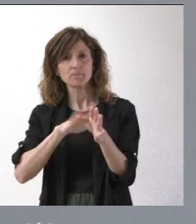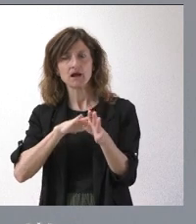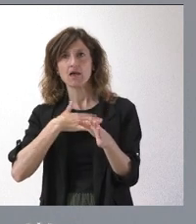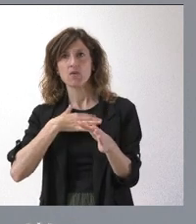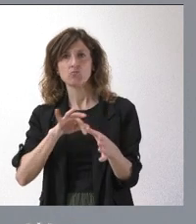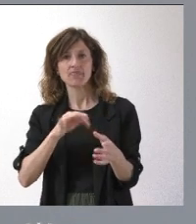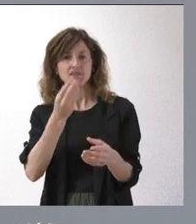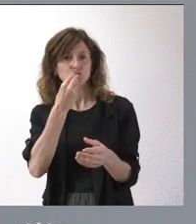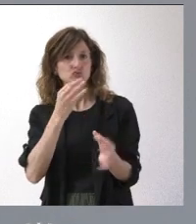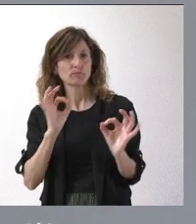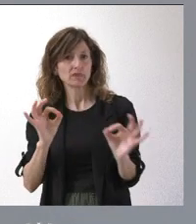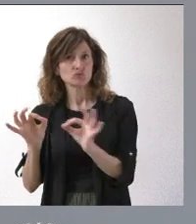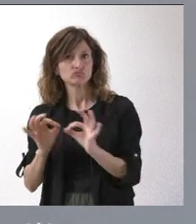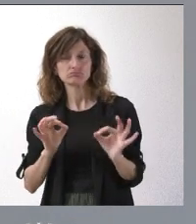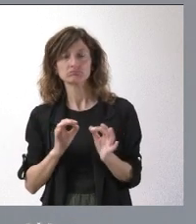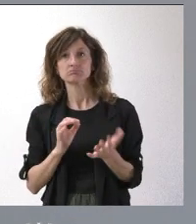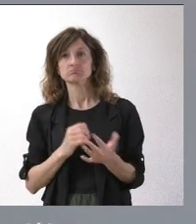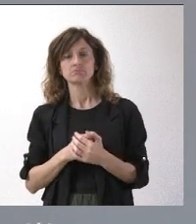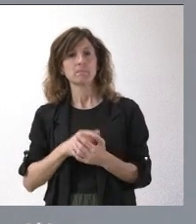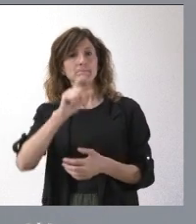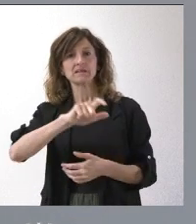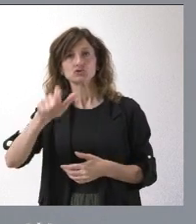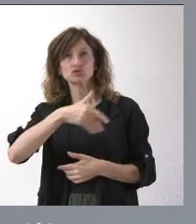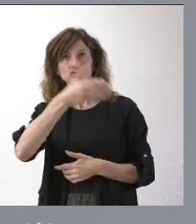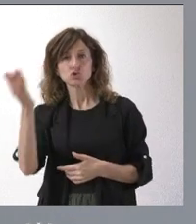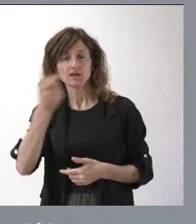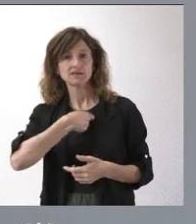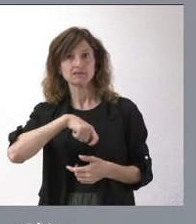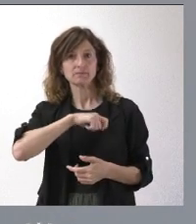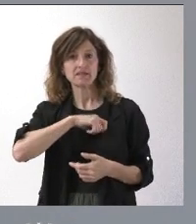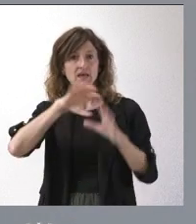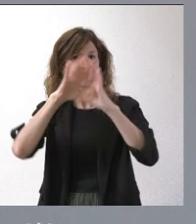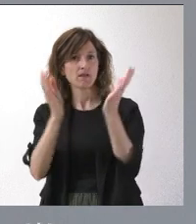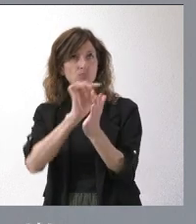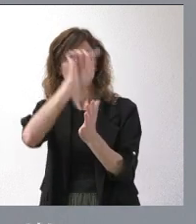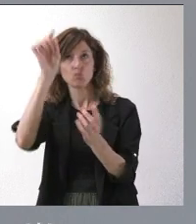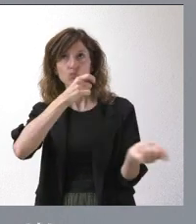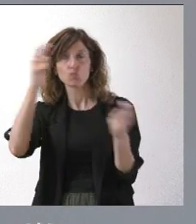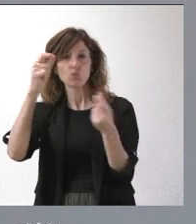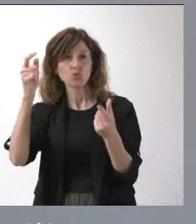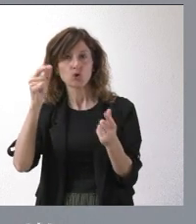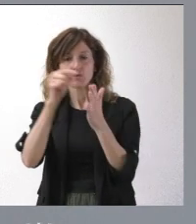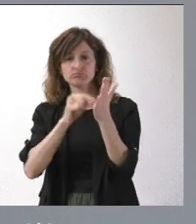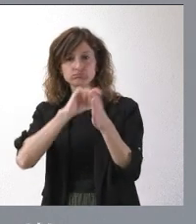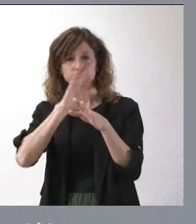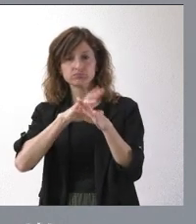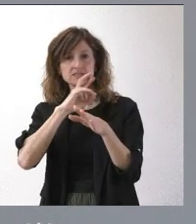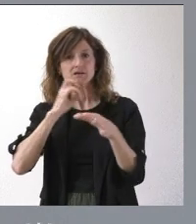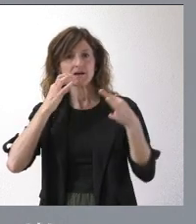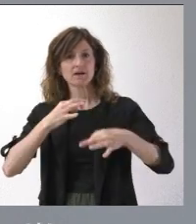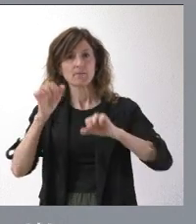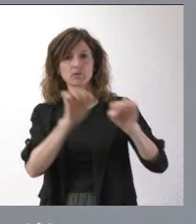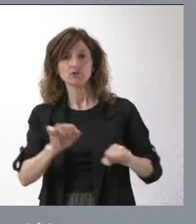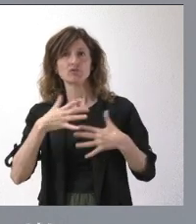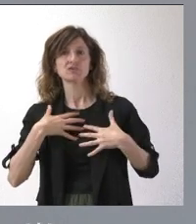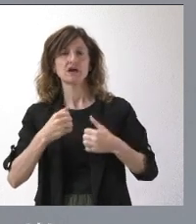consumidos por las personas de España y del resto del mundo con todos los requisitos y garantías de protección